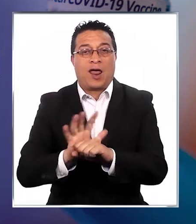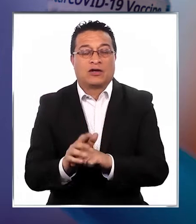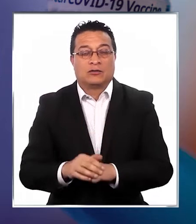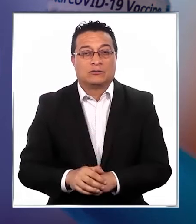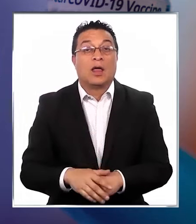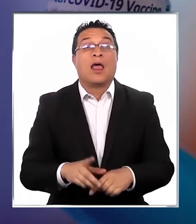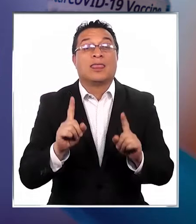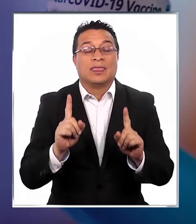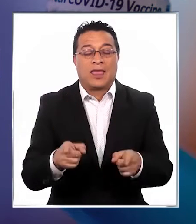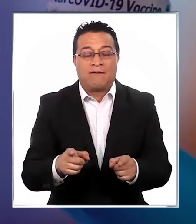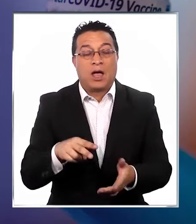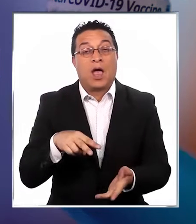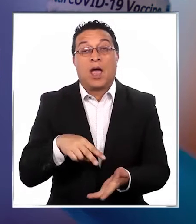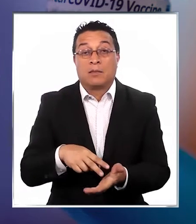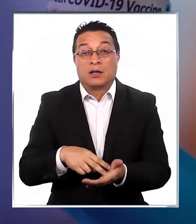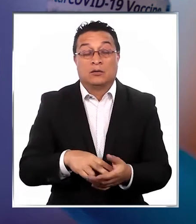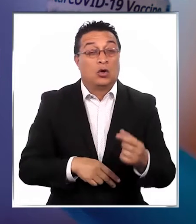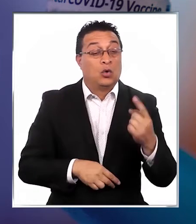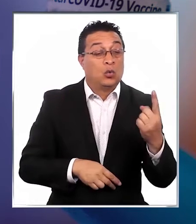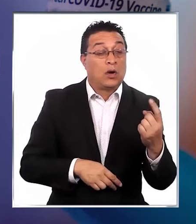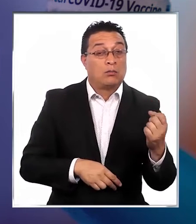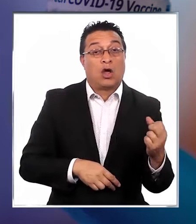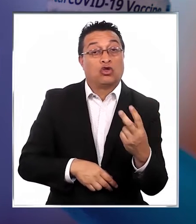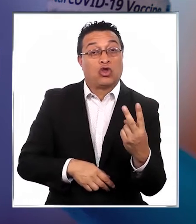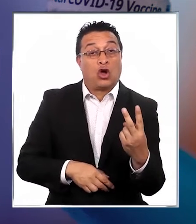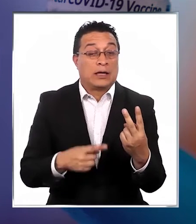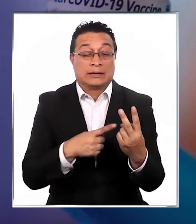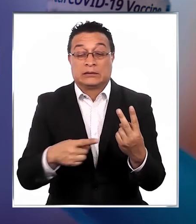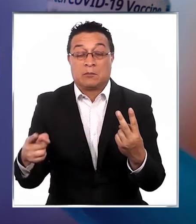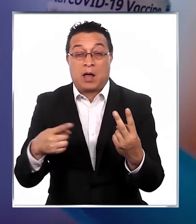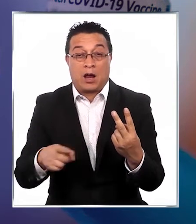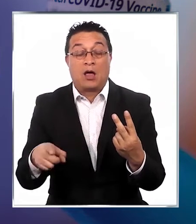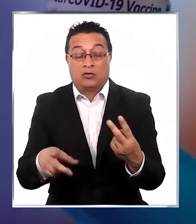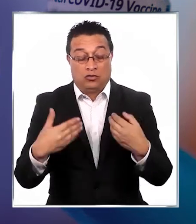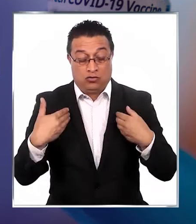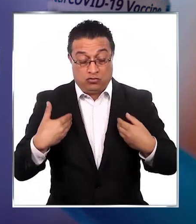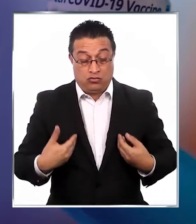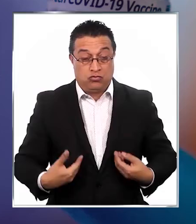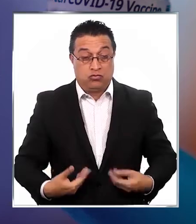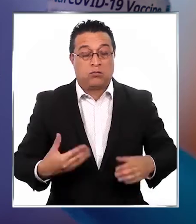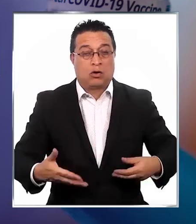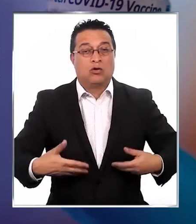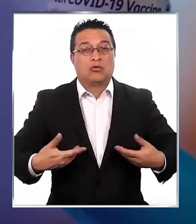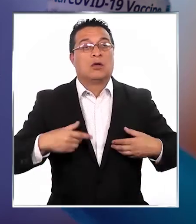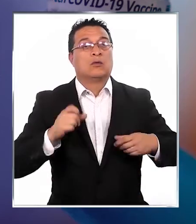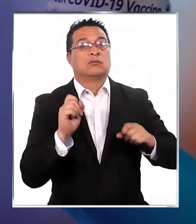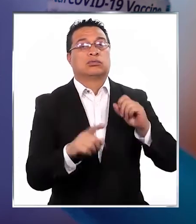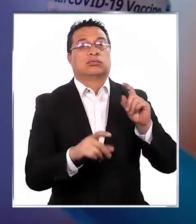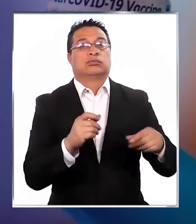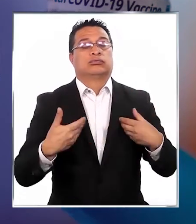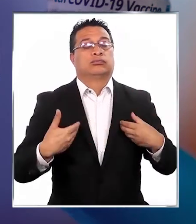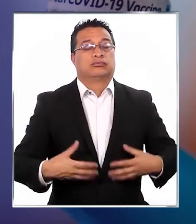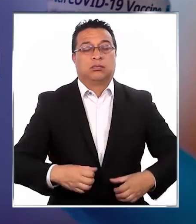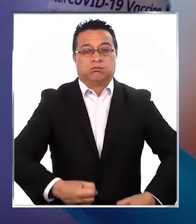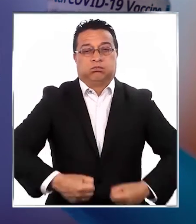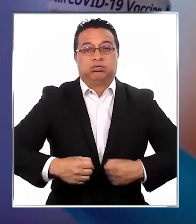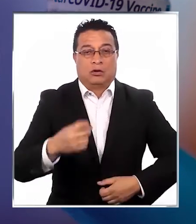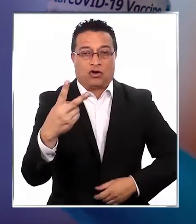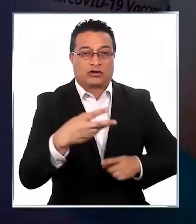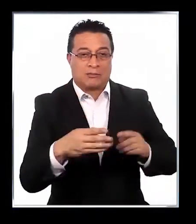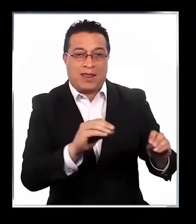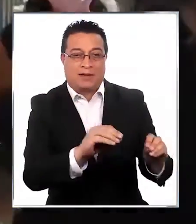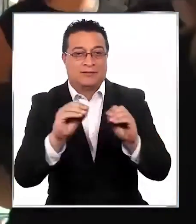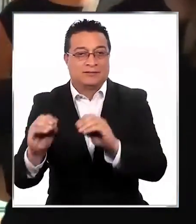-19 y tendrán que esperar entre una y dos semanas más para que su organismo pueda generar cierto grado de protección frente a este